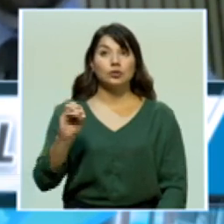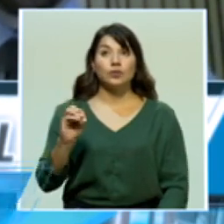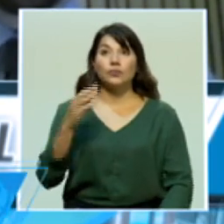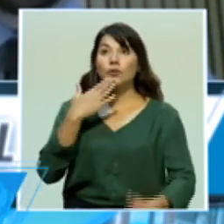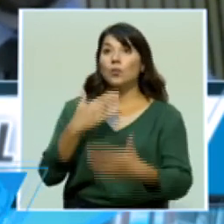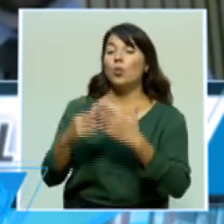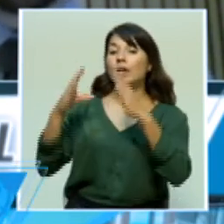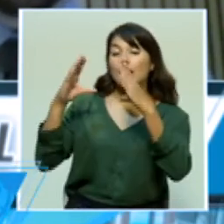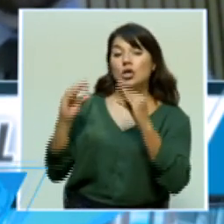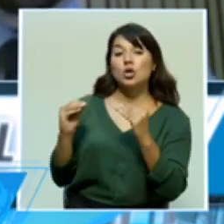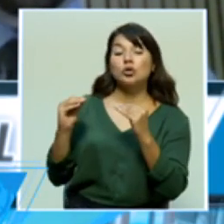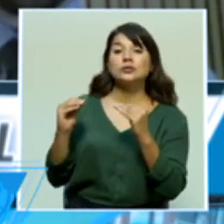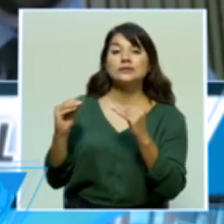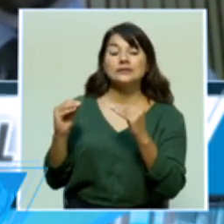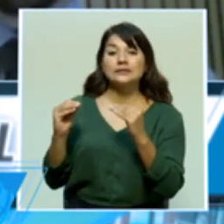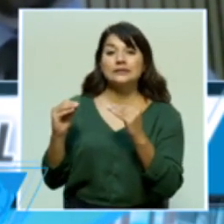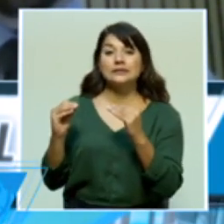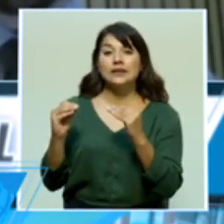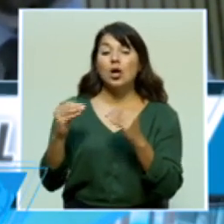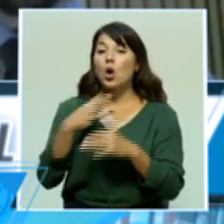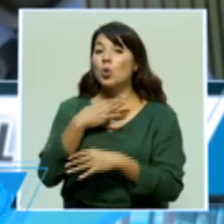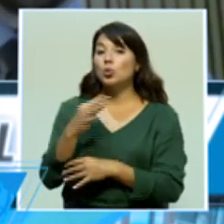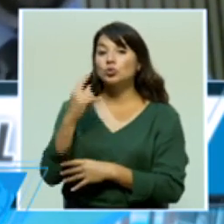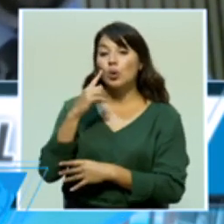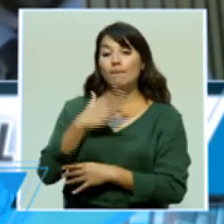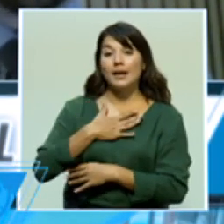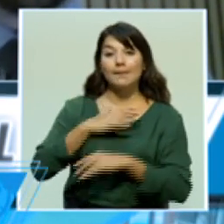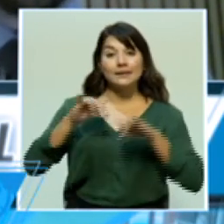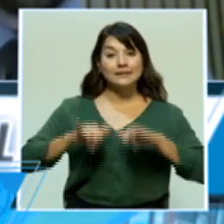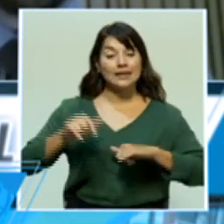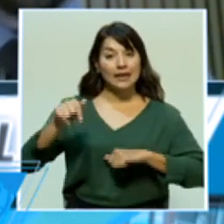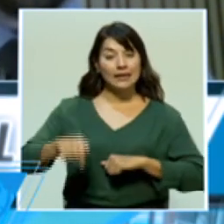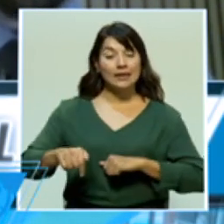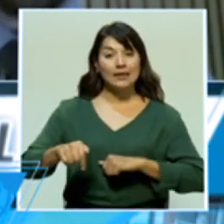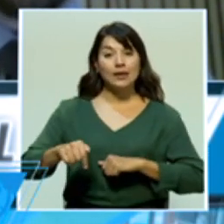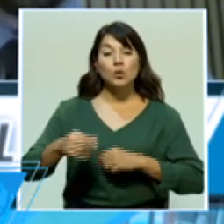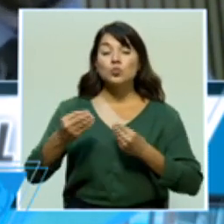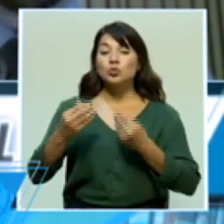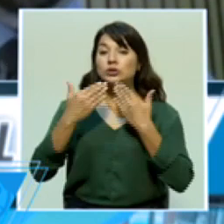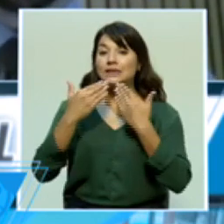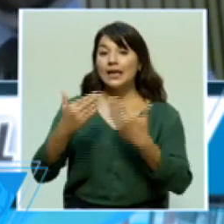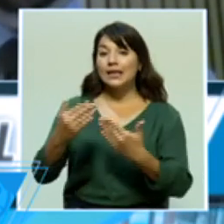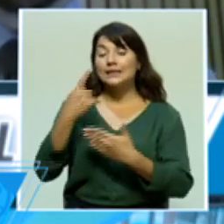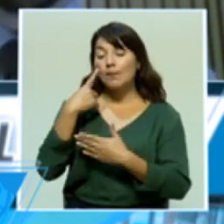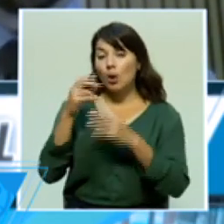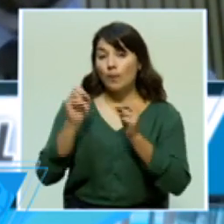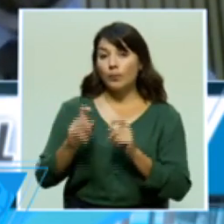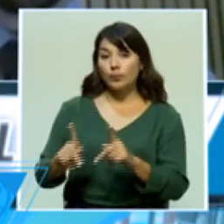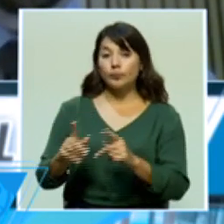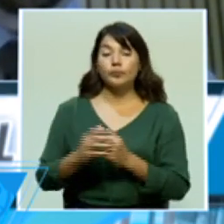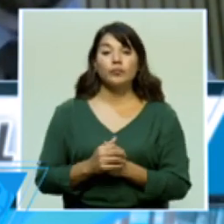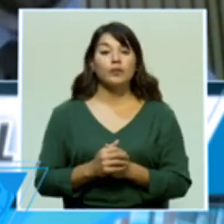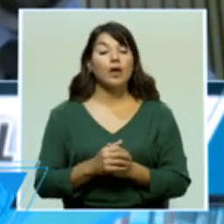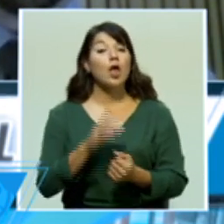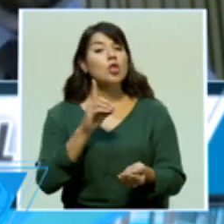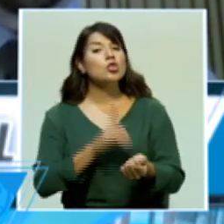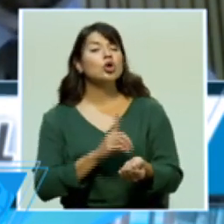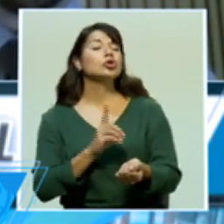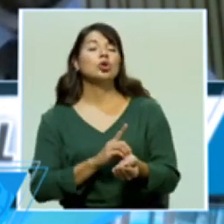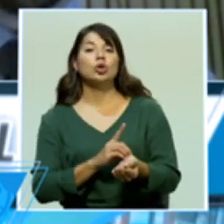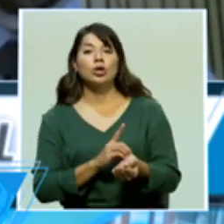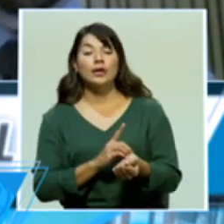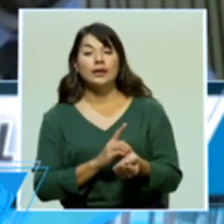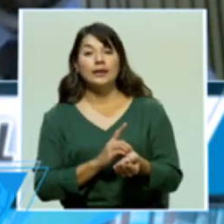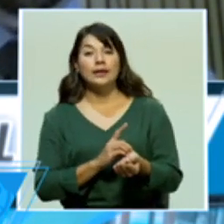Buenas noches, este, un gusto para mí estar acá. Este, muchas gracias por el espacio. Doctor, a medida que